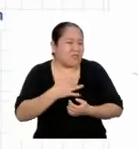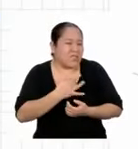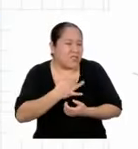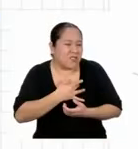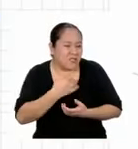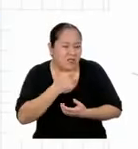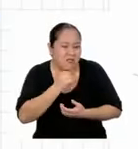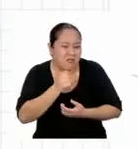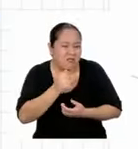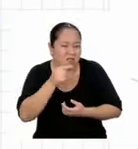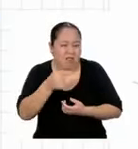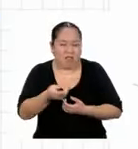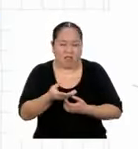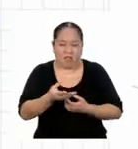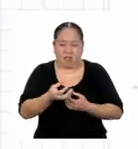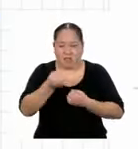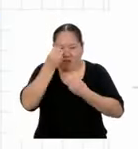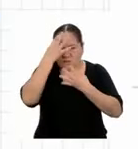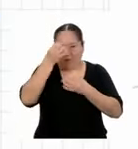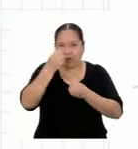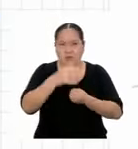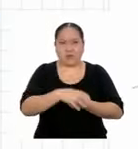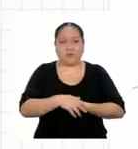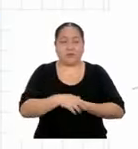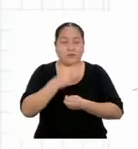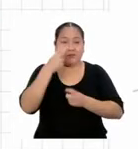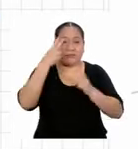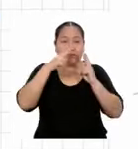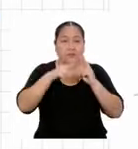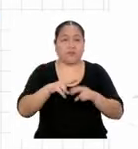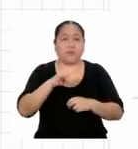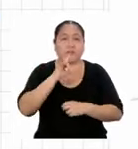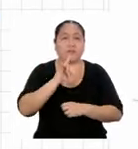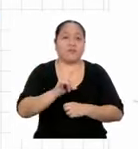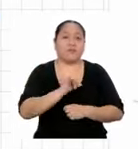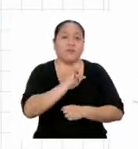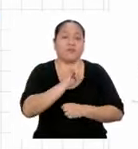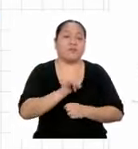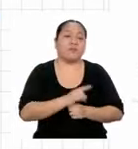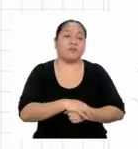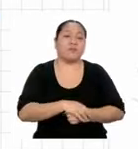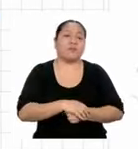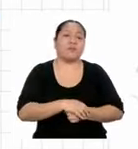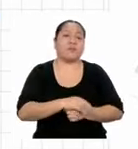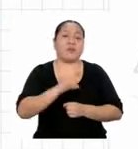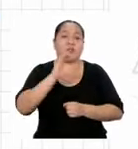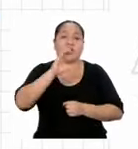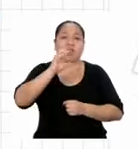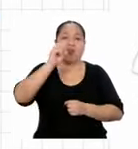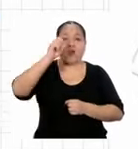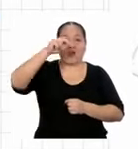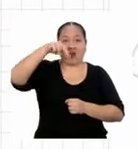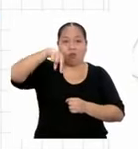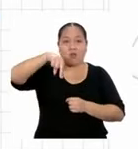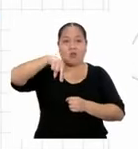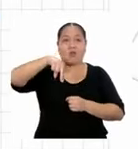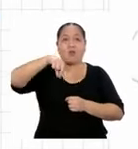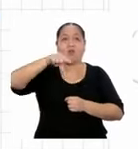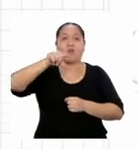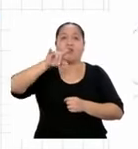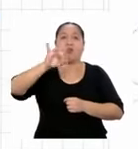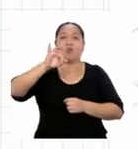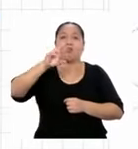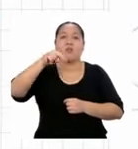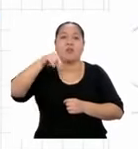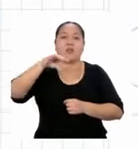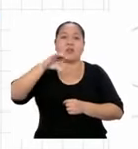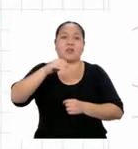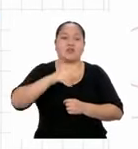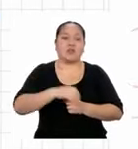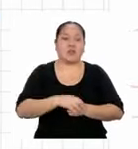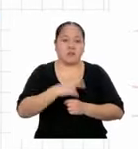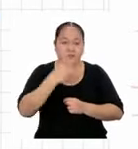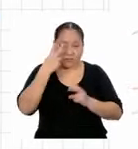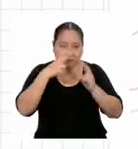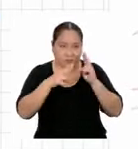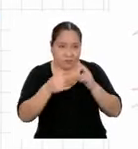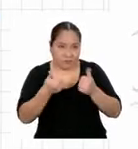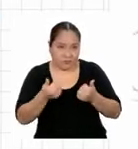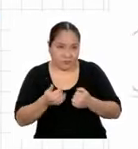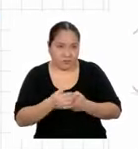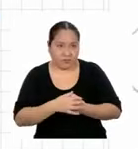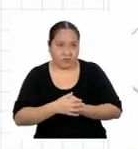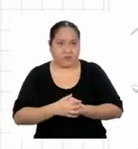ver, aquí yo veo que podemos utilizar un criterio de congruencia. ¿Pero en dónde? Mmm... Fíjate bien.